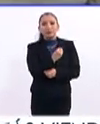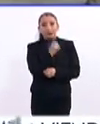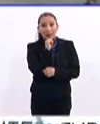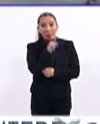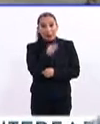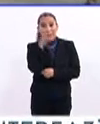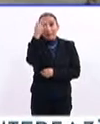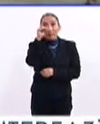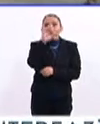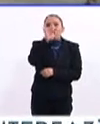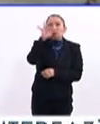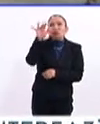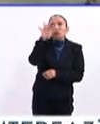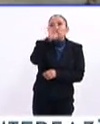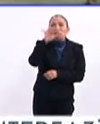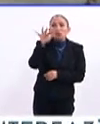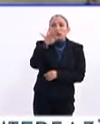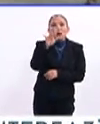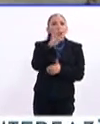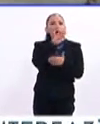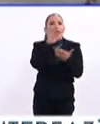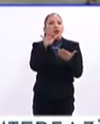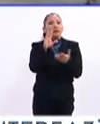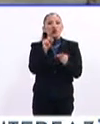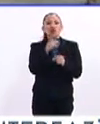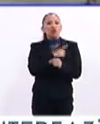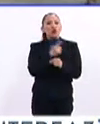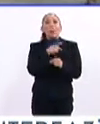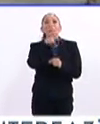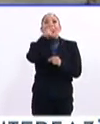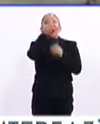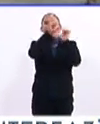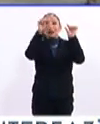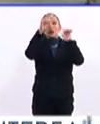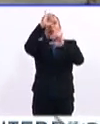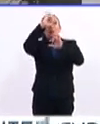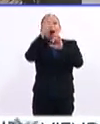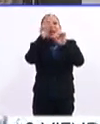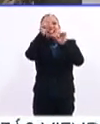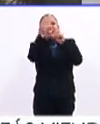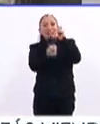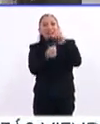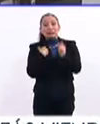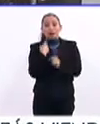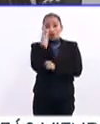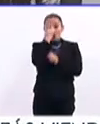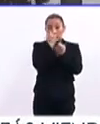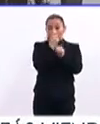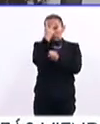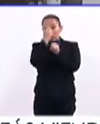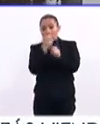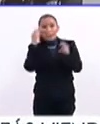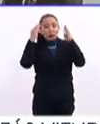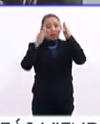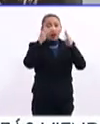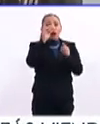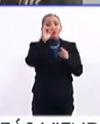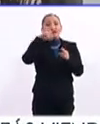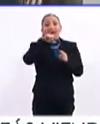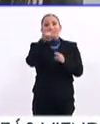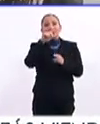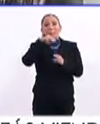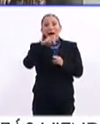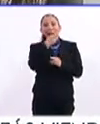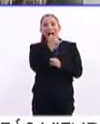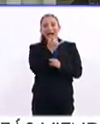inclusive aprende a leer y a leer no solo la palabra sino la imagen. Como cada dos años el Museo Franz Mayer